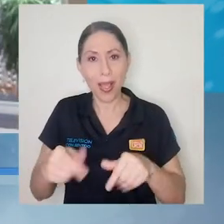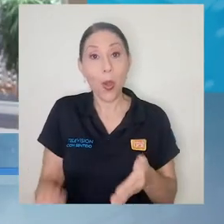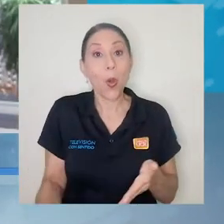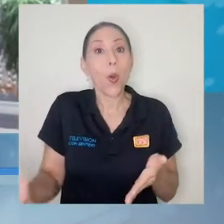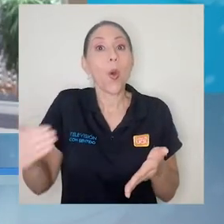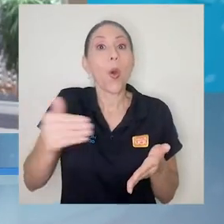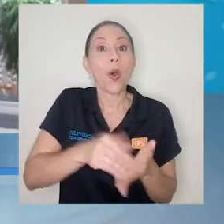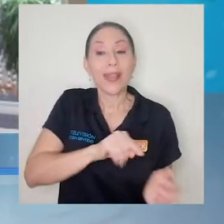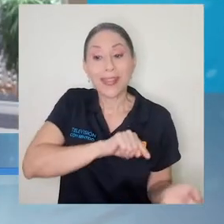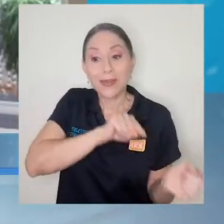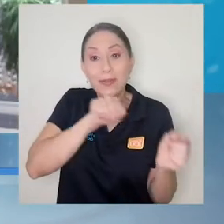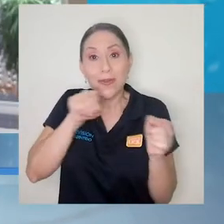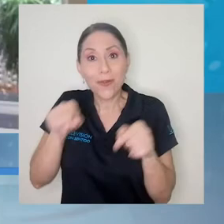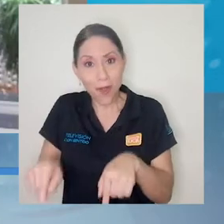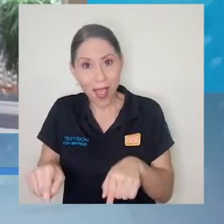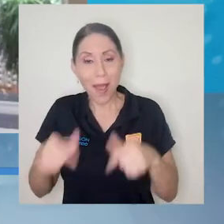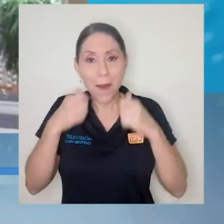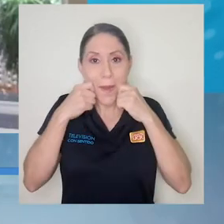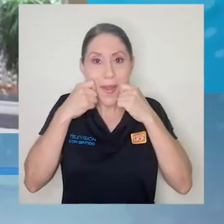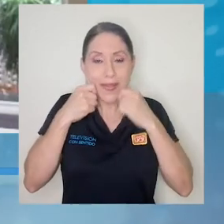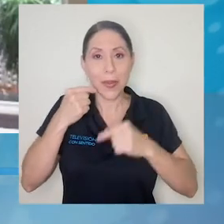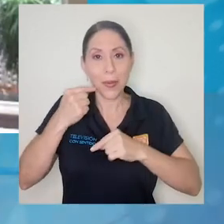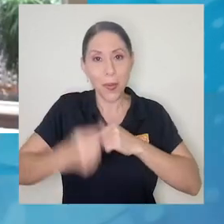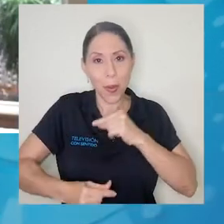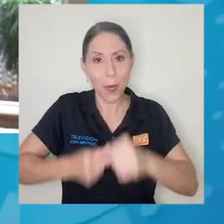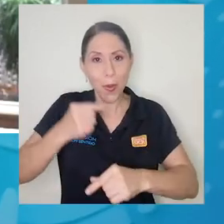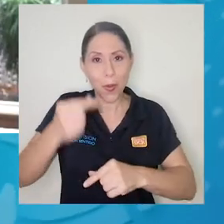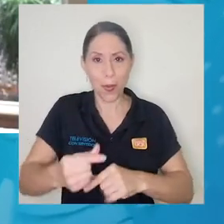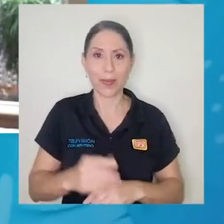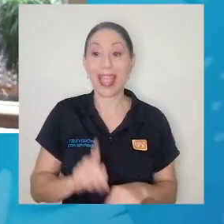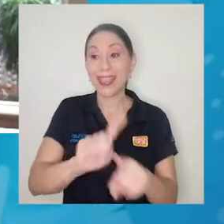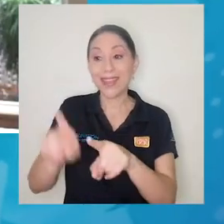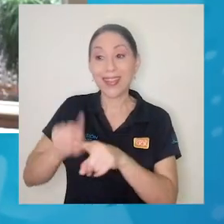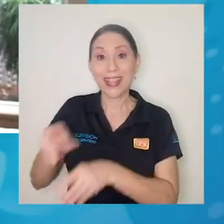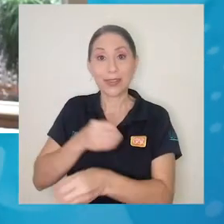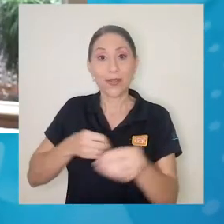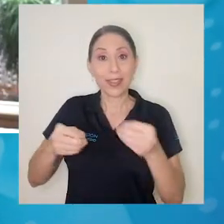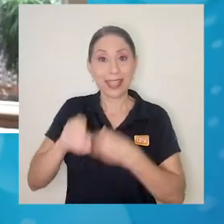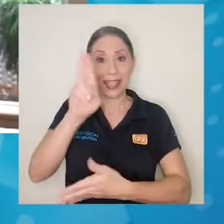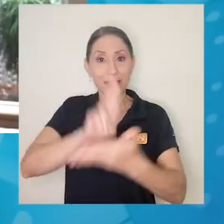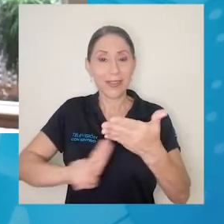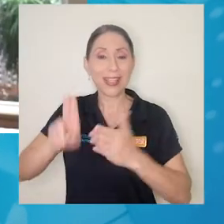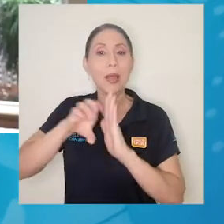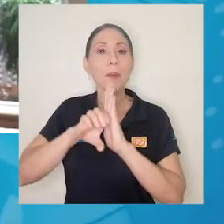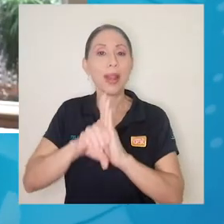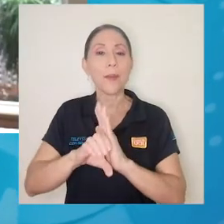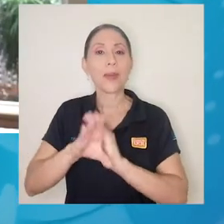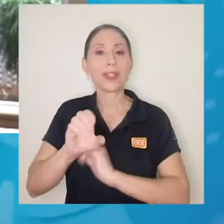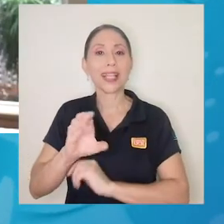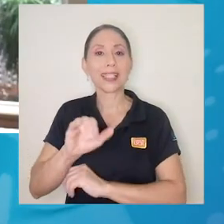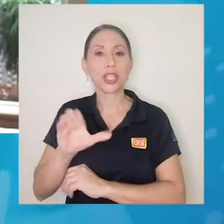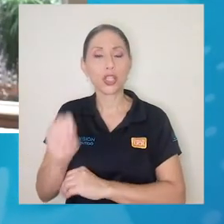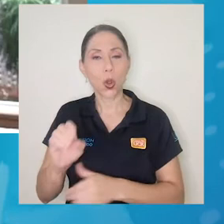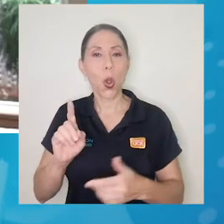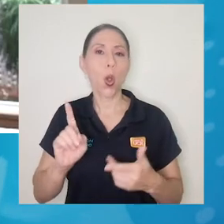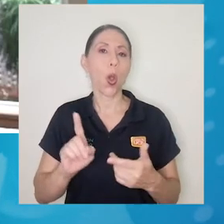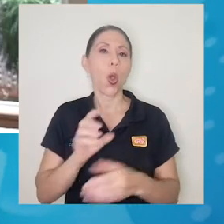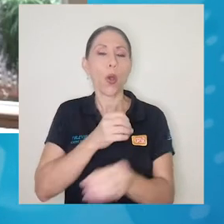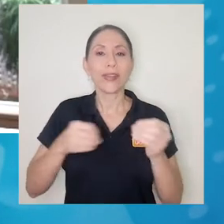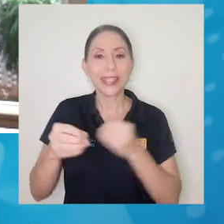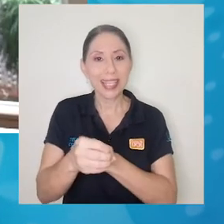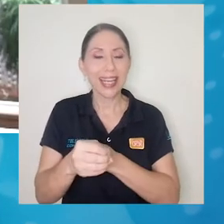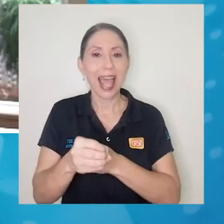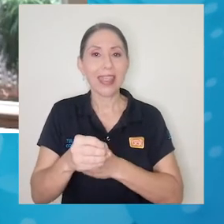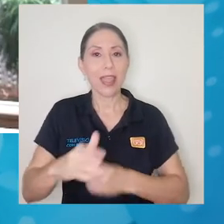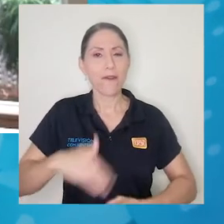presencialidad progresiva, la universidad desde diferentes instancias, aquí quiero mencionar al CSIO, la Oficina de Bienestar y